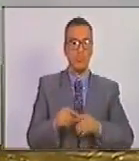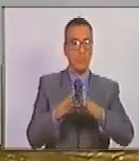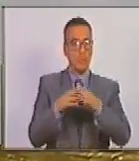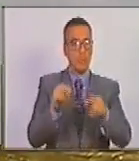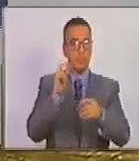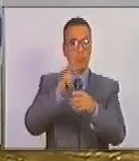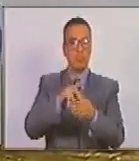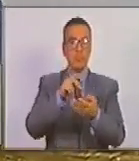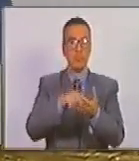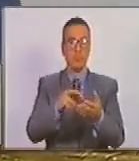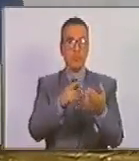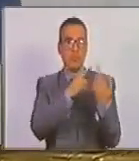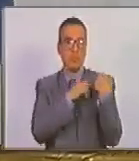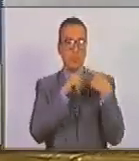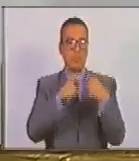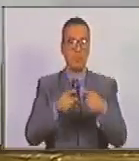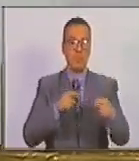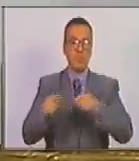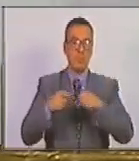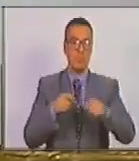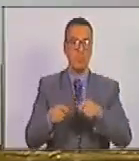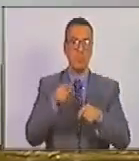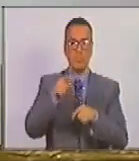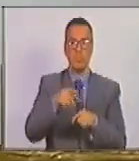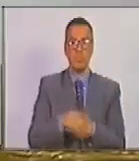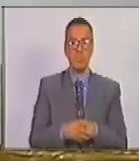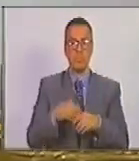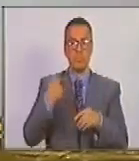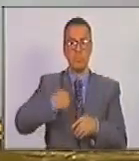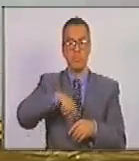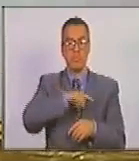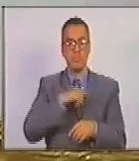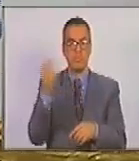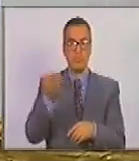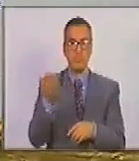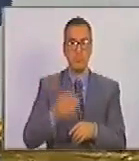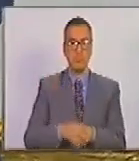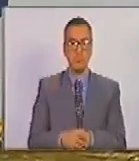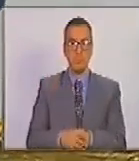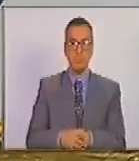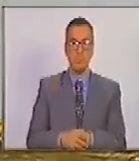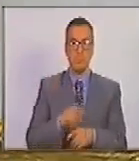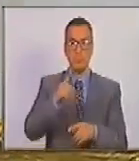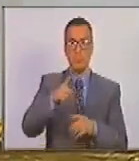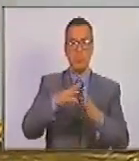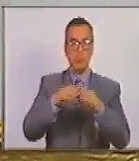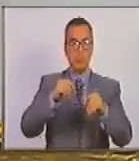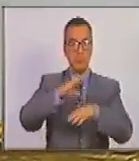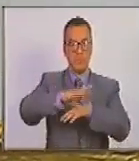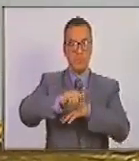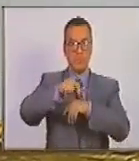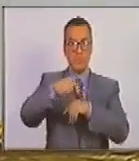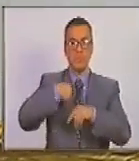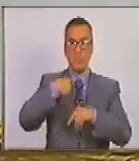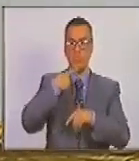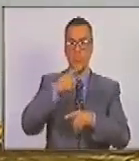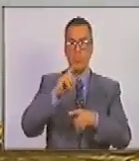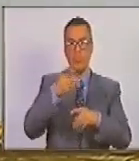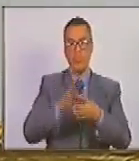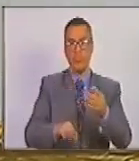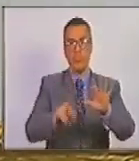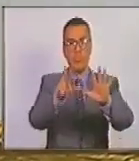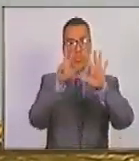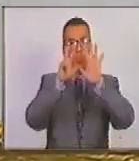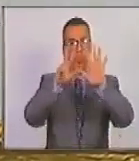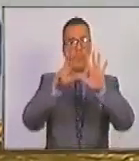participaron ahí son responsables de todas estas acciones contra nuestro pueblo sobre los delitos quiero mencionar apenas 8